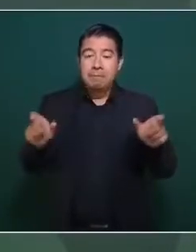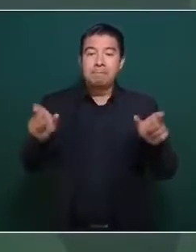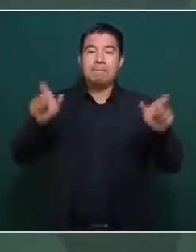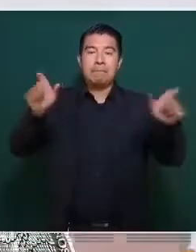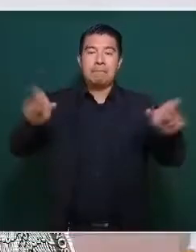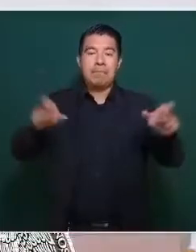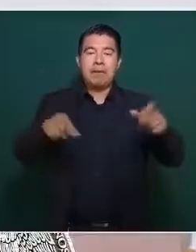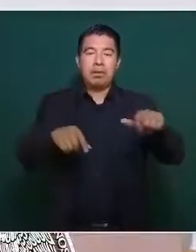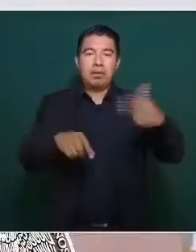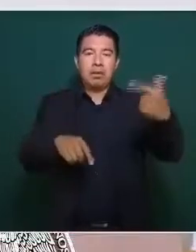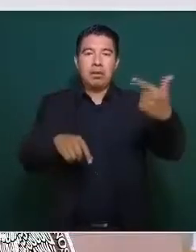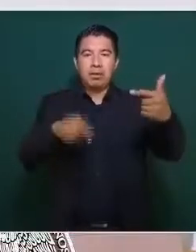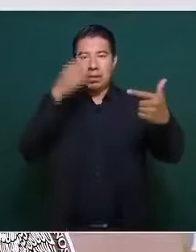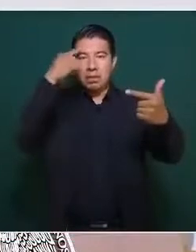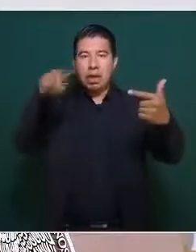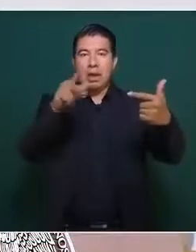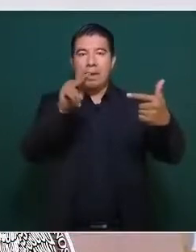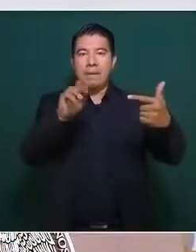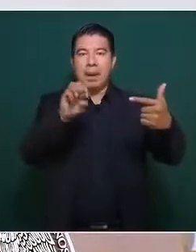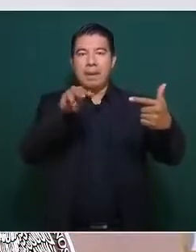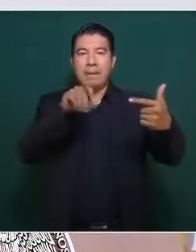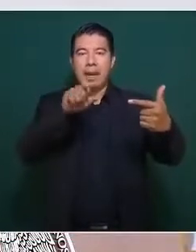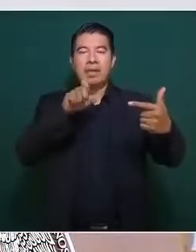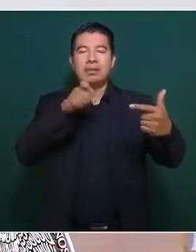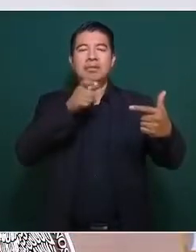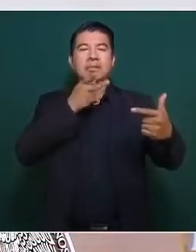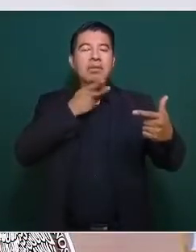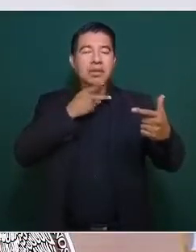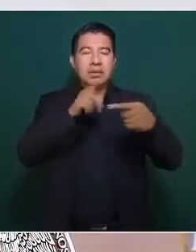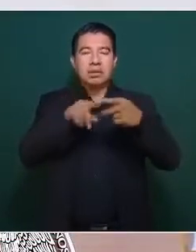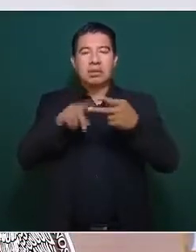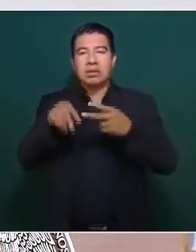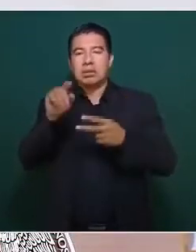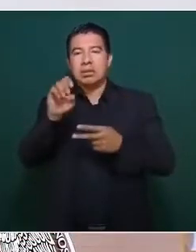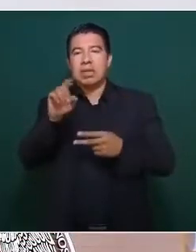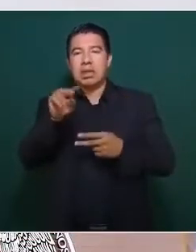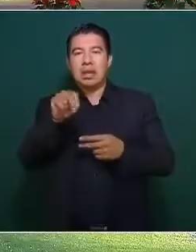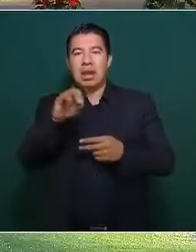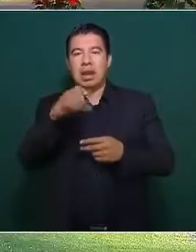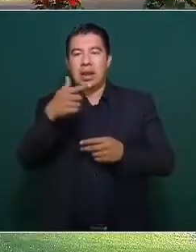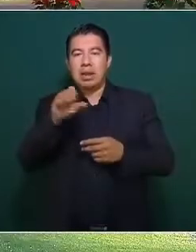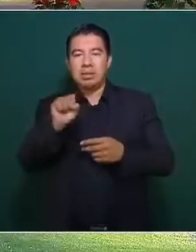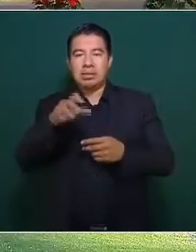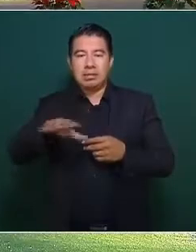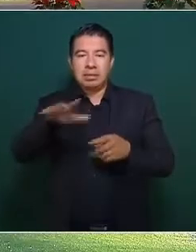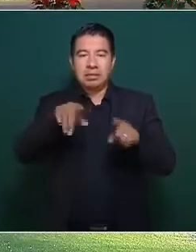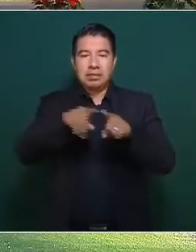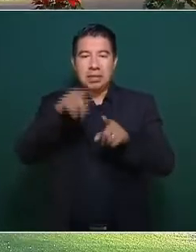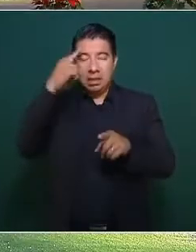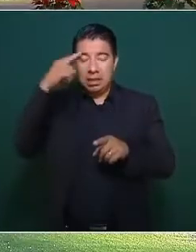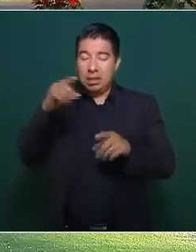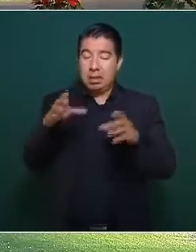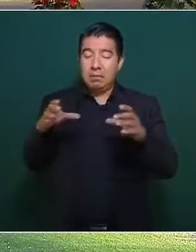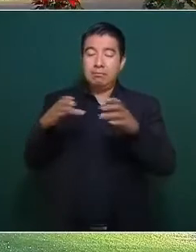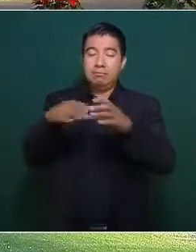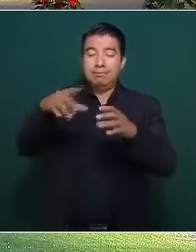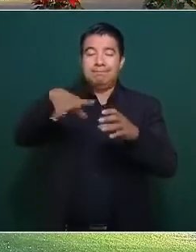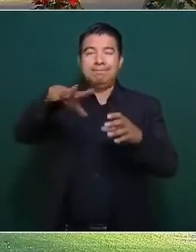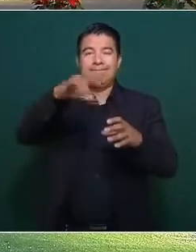de Pemex, una de Senegas, con 195 elementos del Ejército y 105